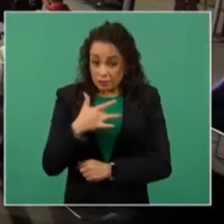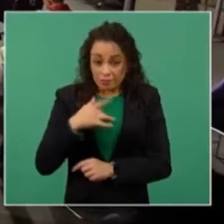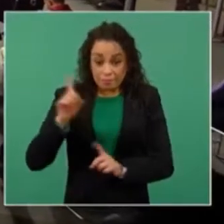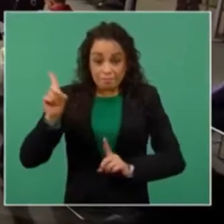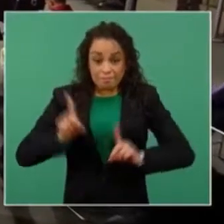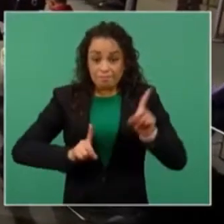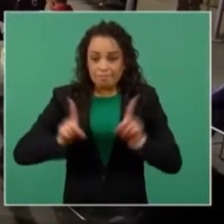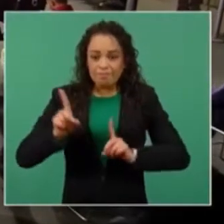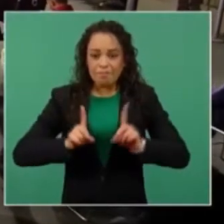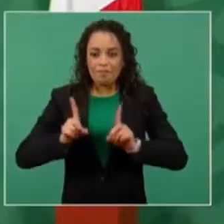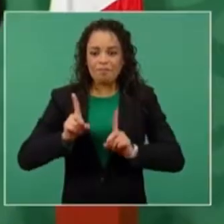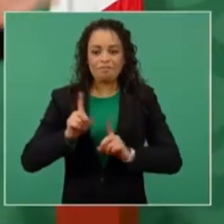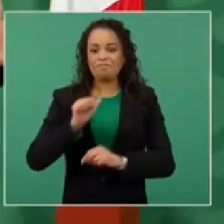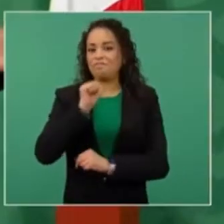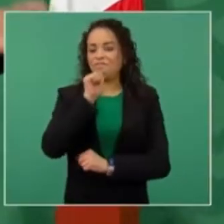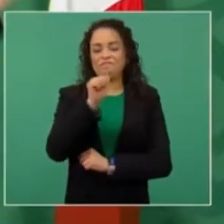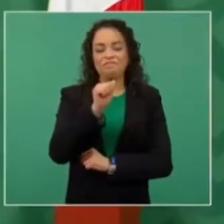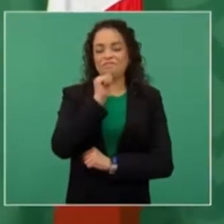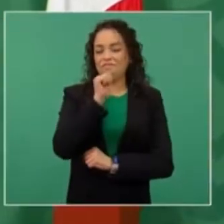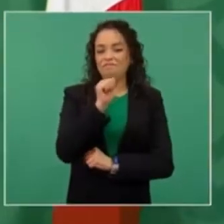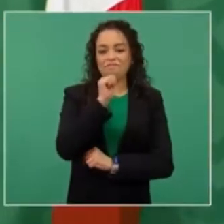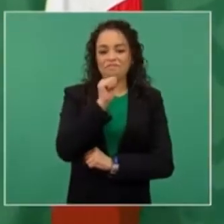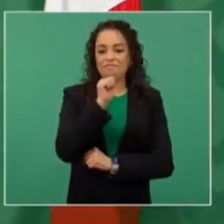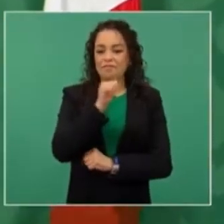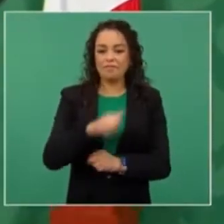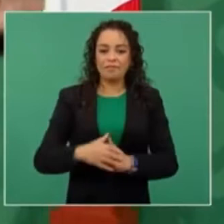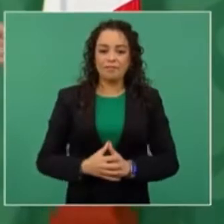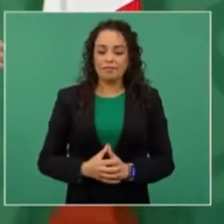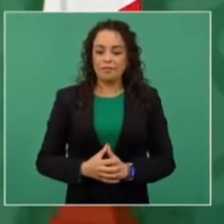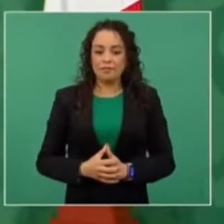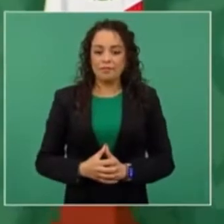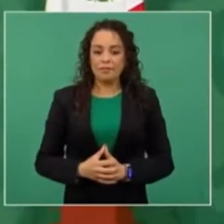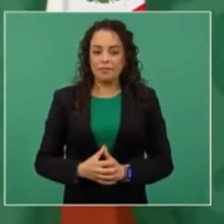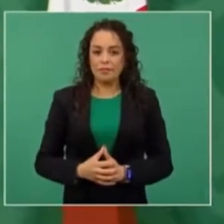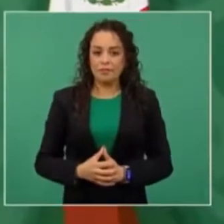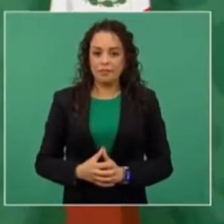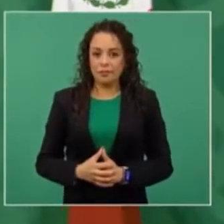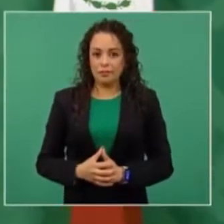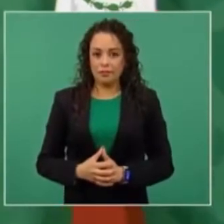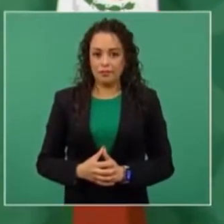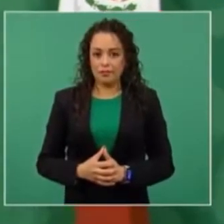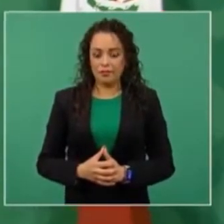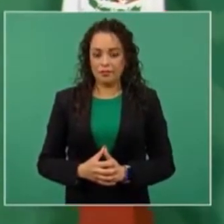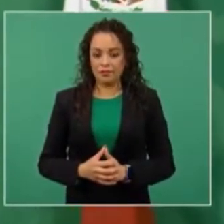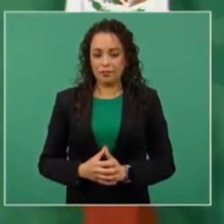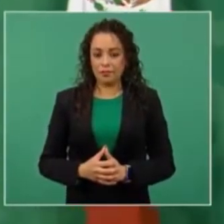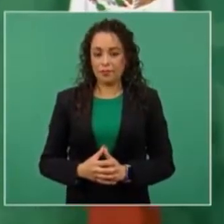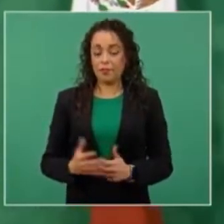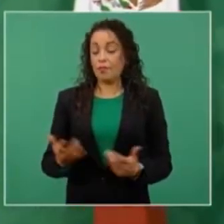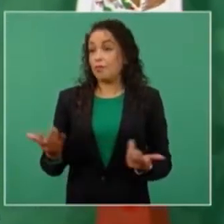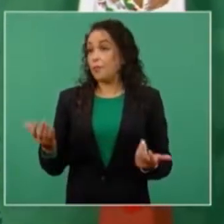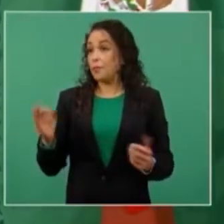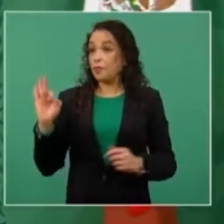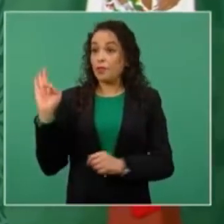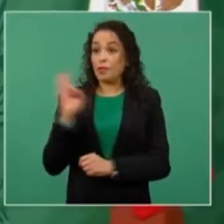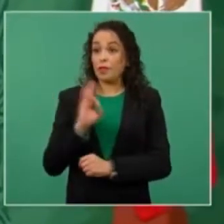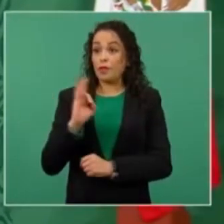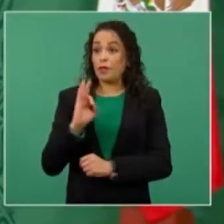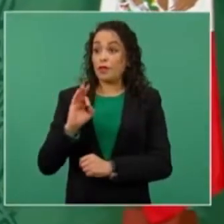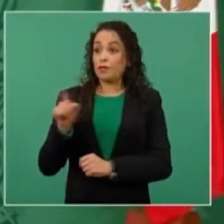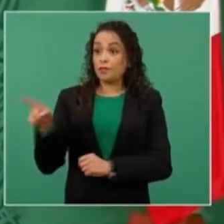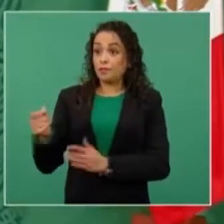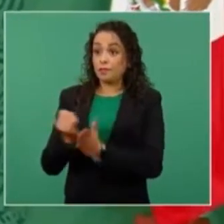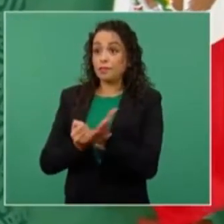que si él emite una resolución,